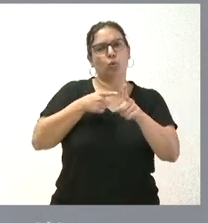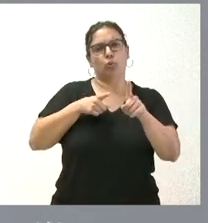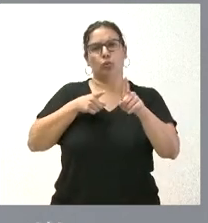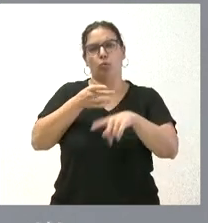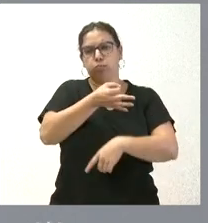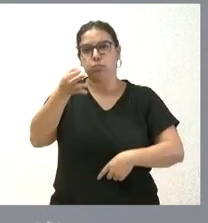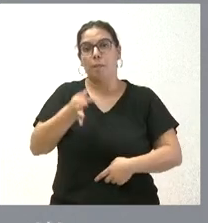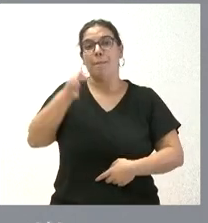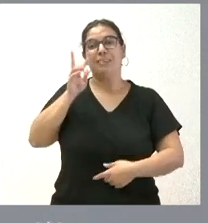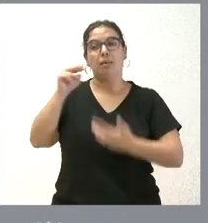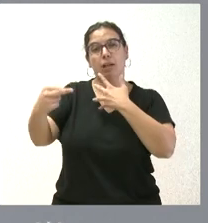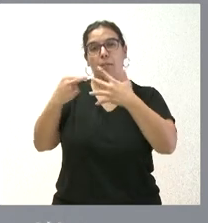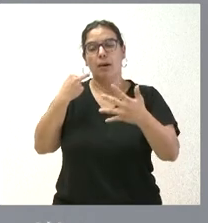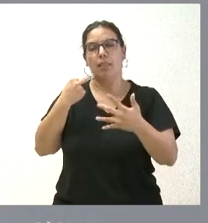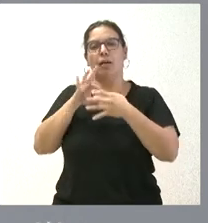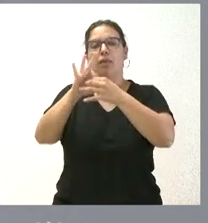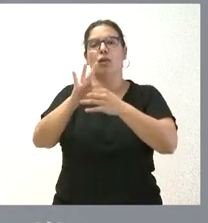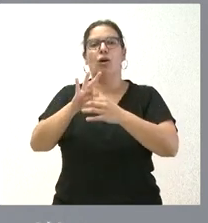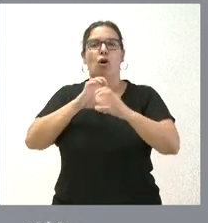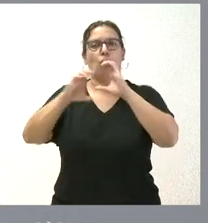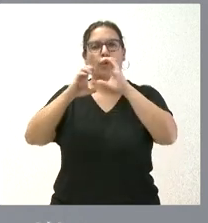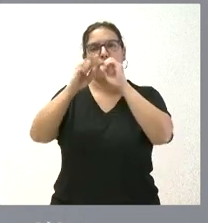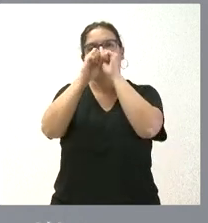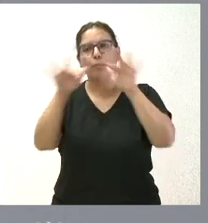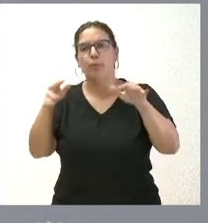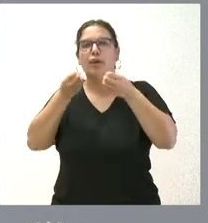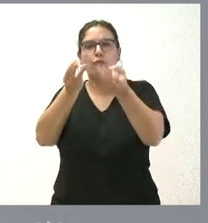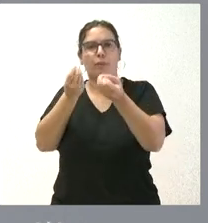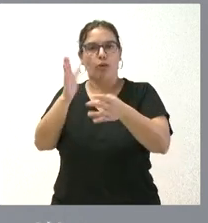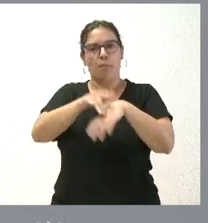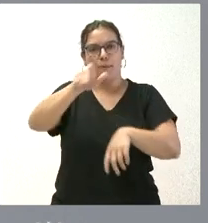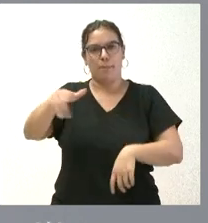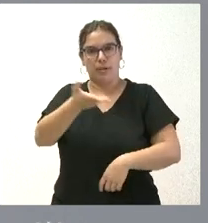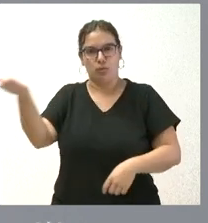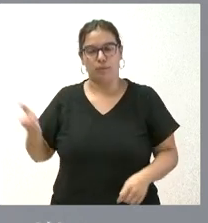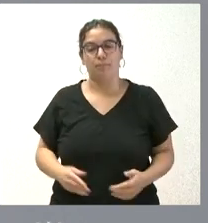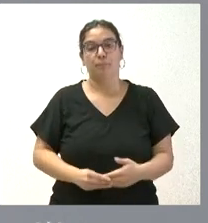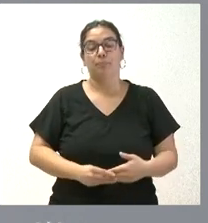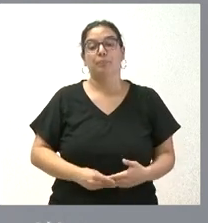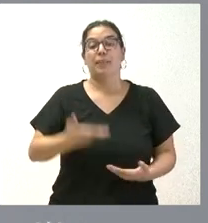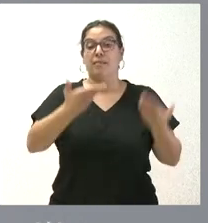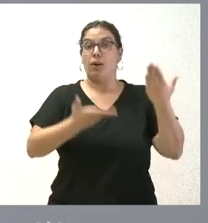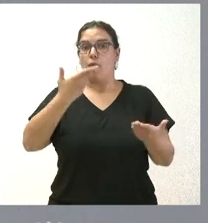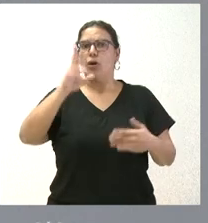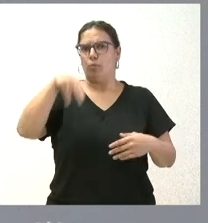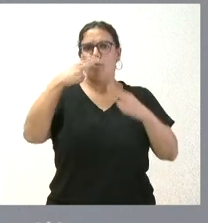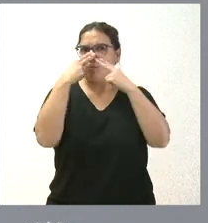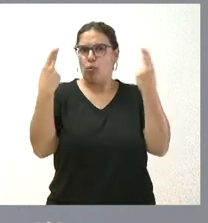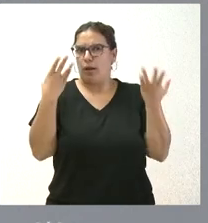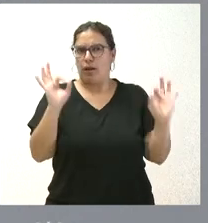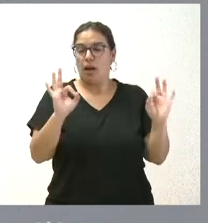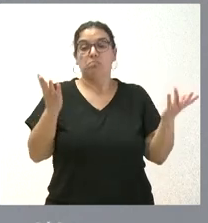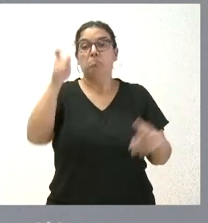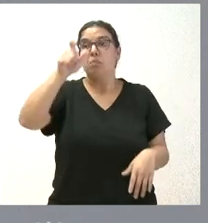transparencia en relación con la comunicación al ciudadano. Dado que estas evaluaciones tendrán carácter público, cualquier persona